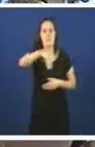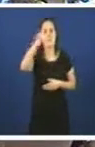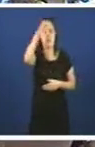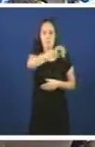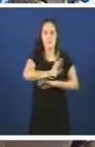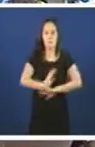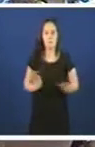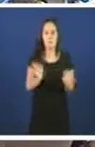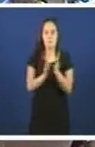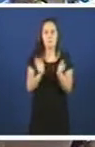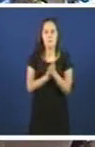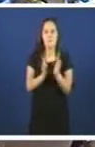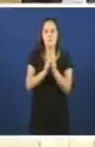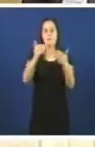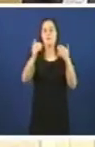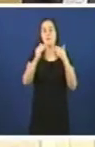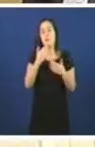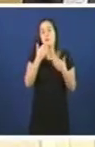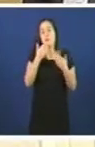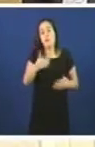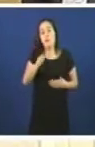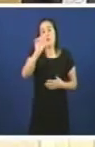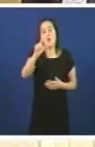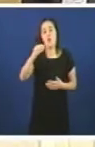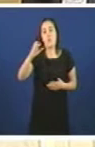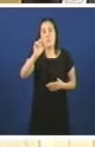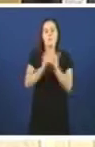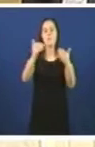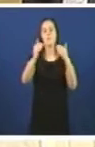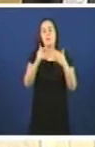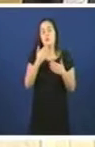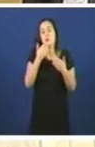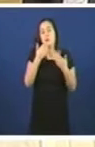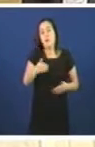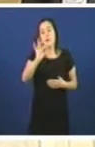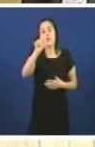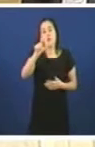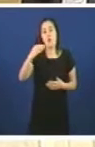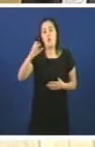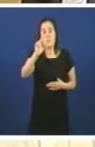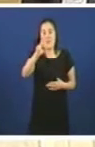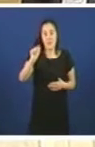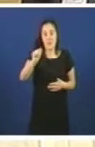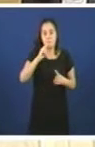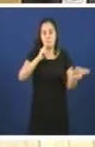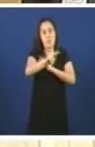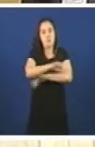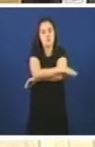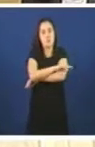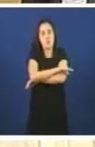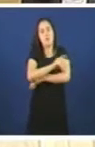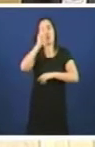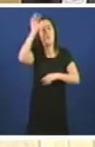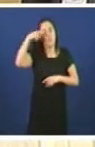gracias gracias señor Loveira réplica do consellero de Cultura réplica do consellero de Cultura Educación e